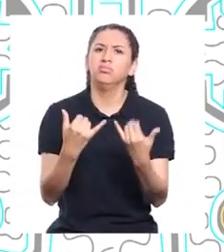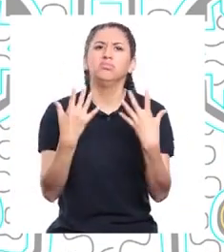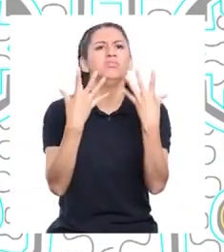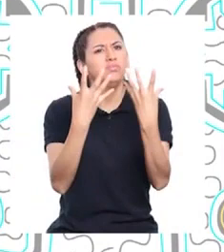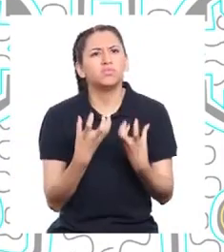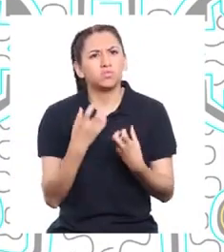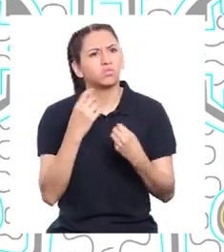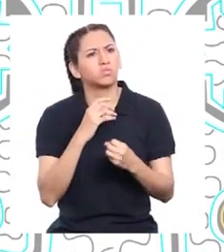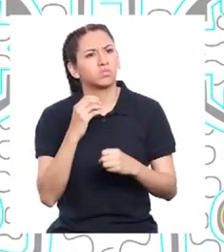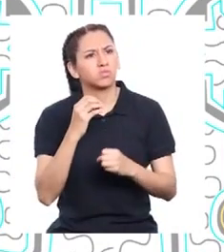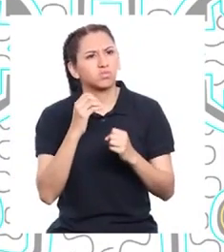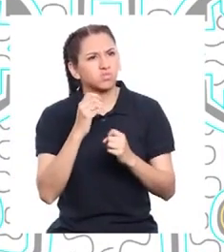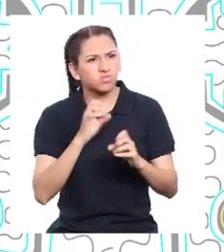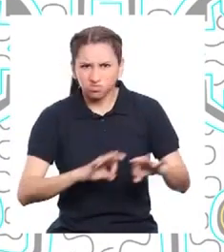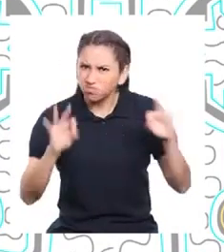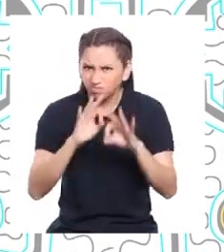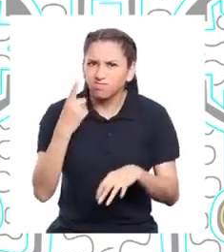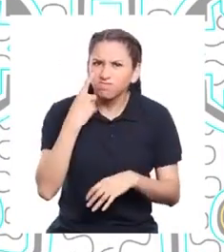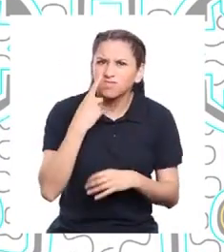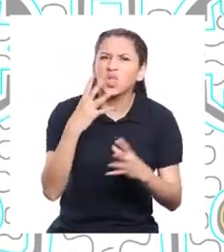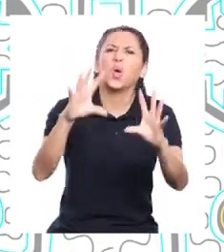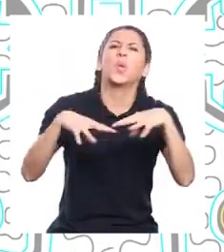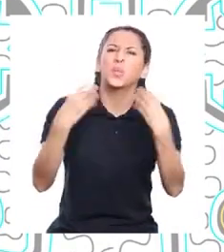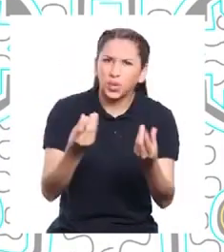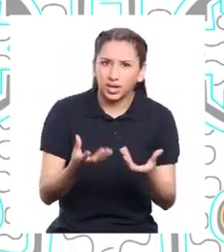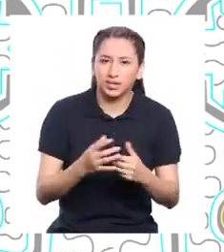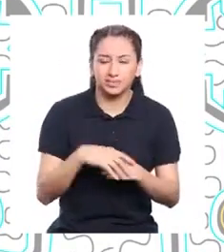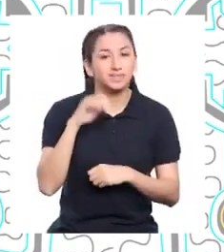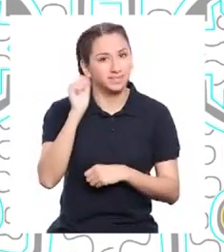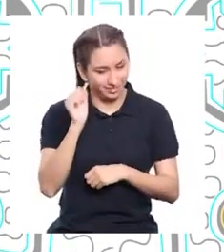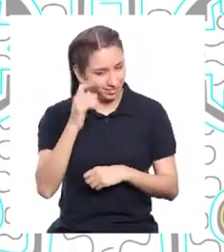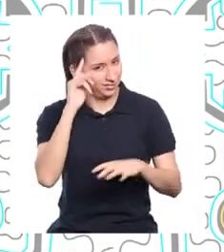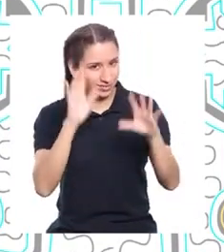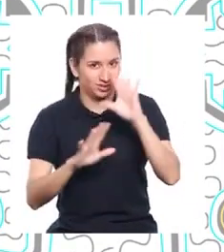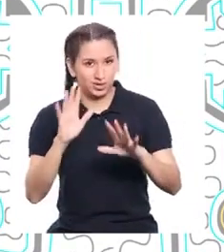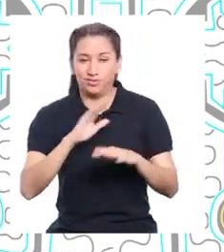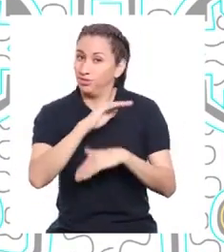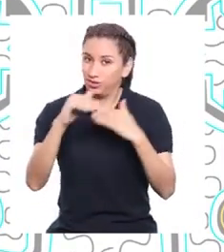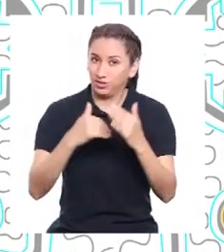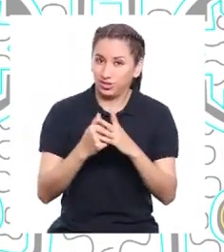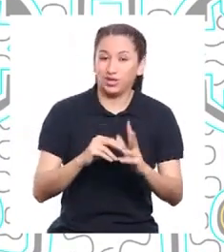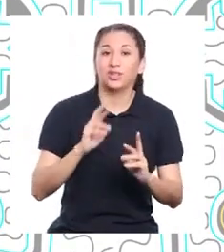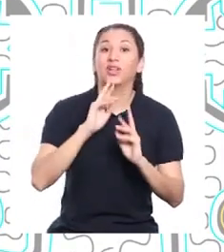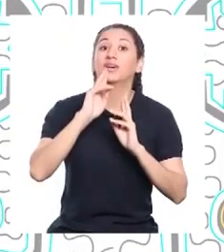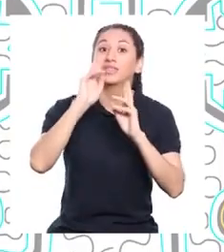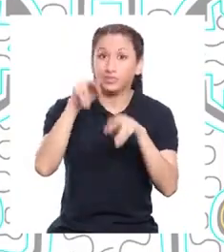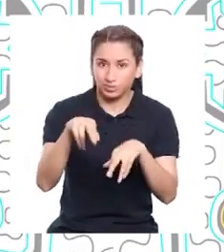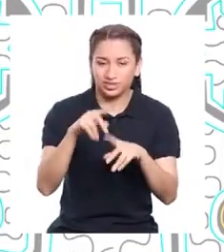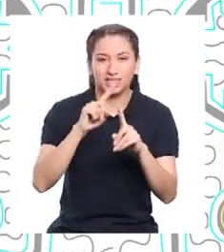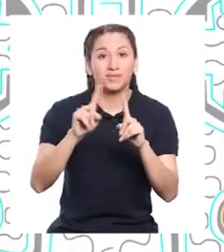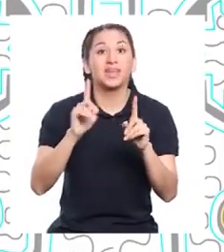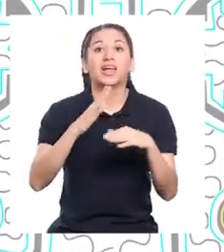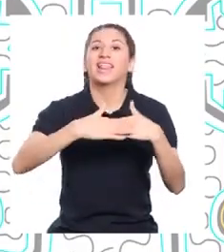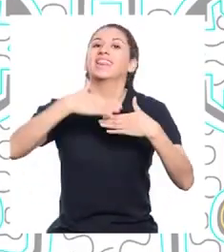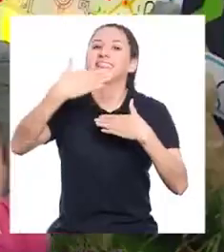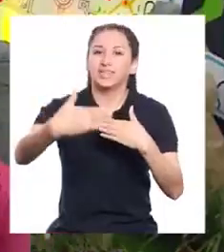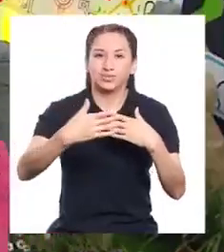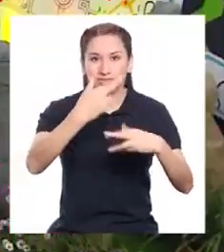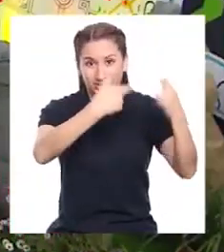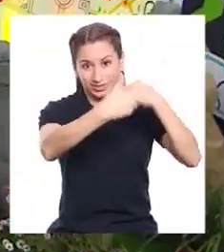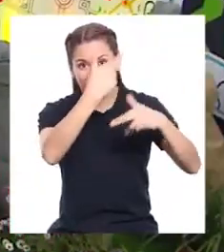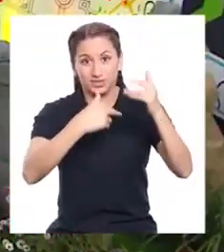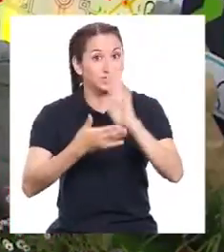importante conocer por qué ocurre. Así es. Y vamos a seguir respondiendo todas sus preguntas luego de la pausa.